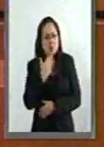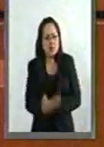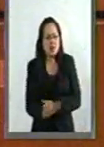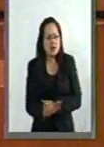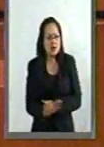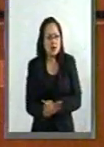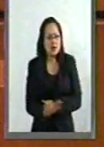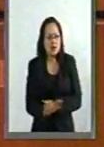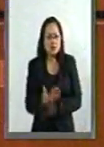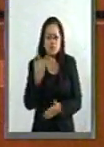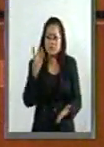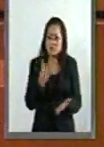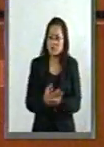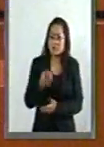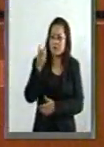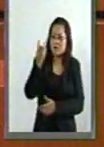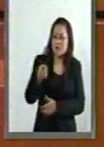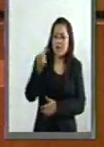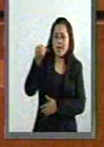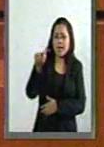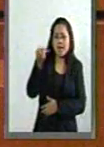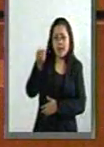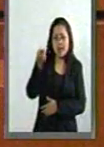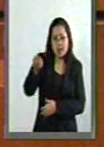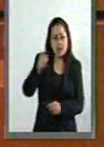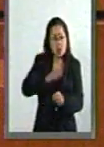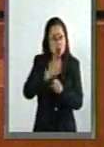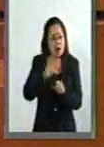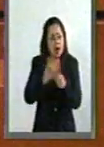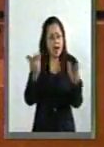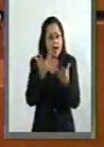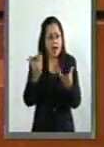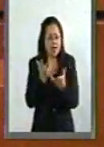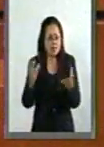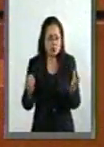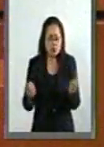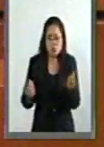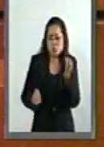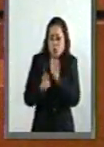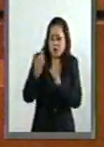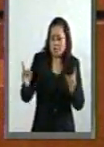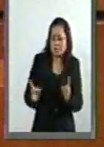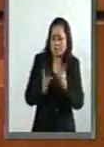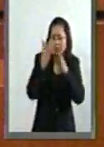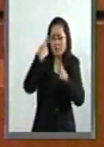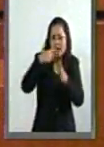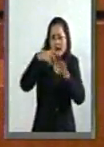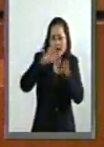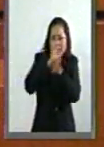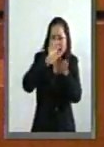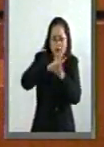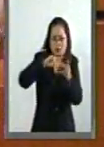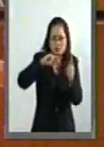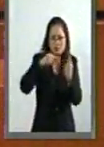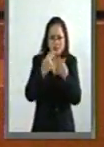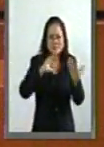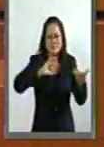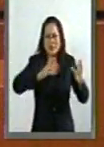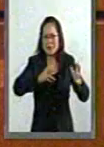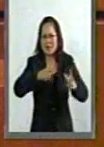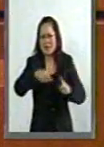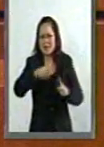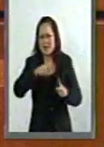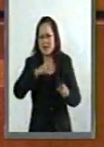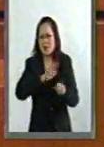Solo ella sabe aplicar fórmulas novedosas para alterar la realidad. Y con unos